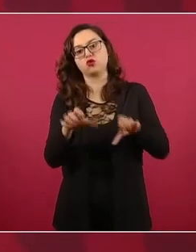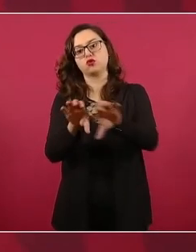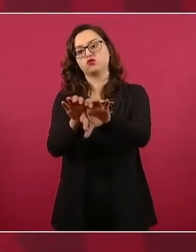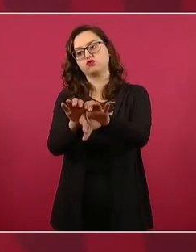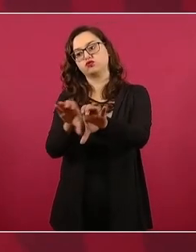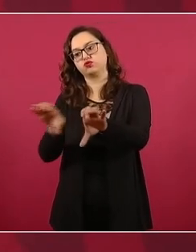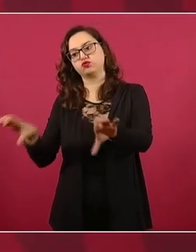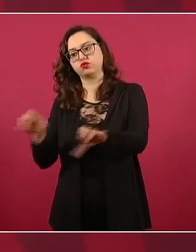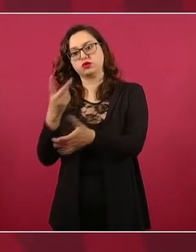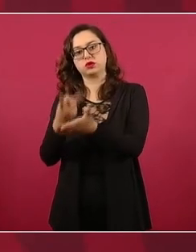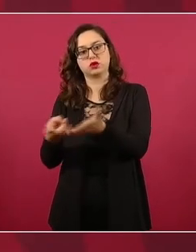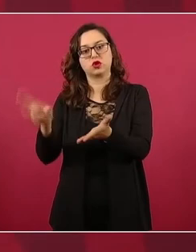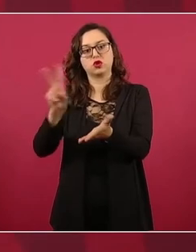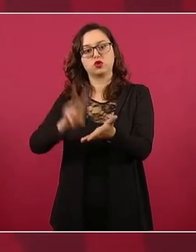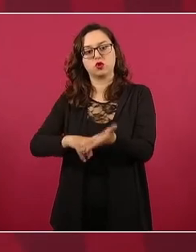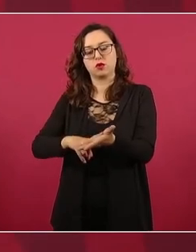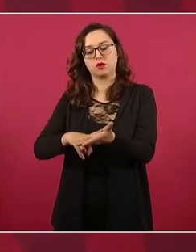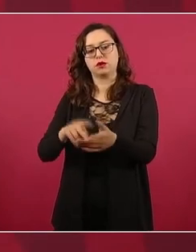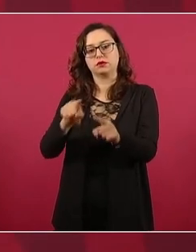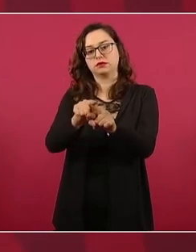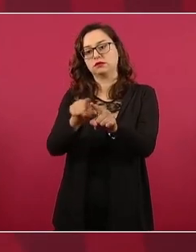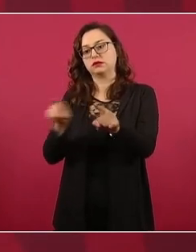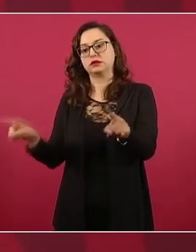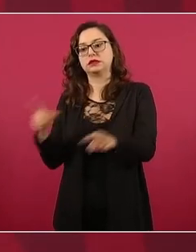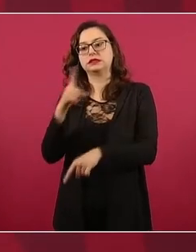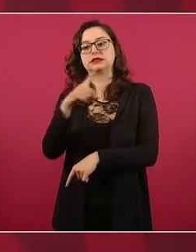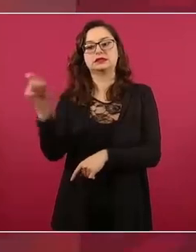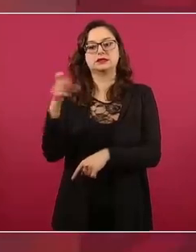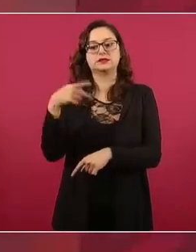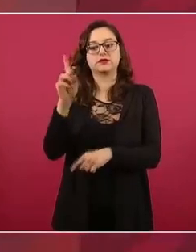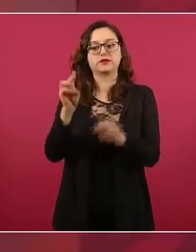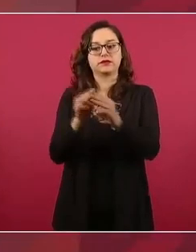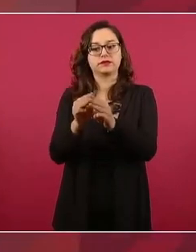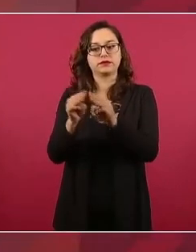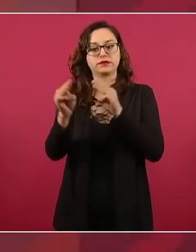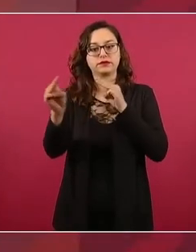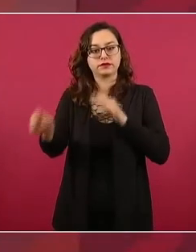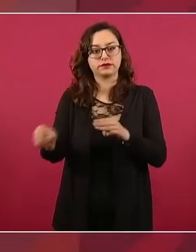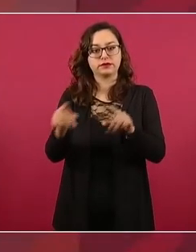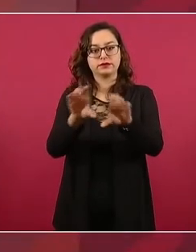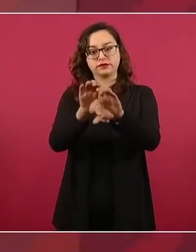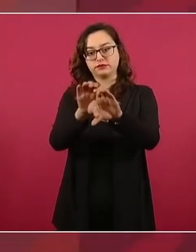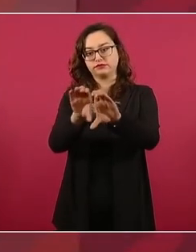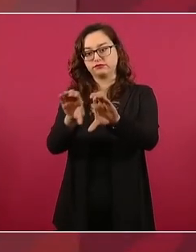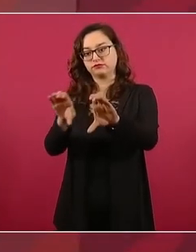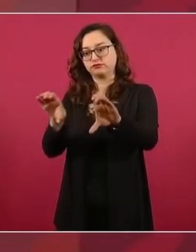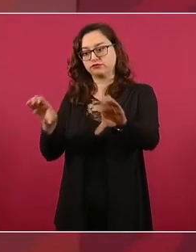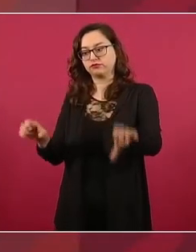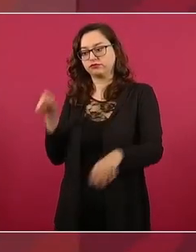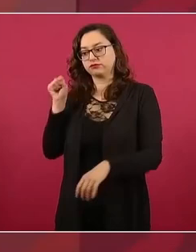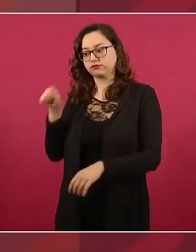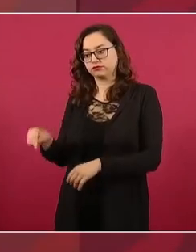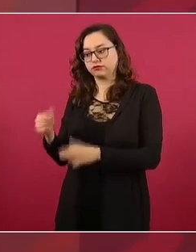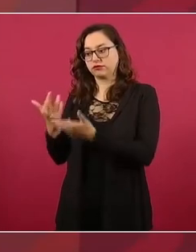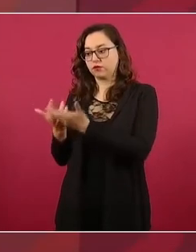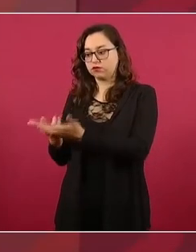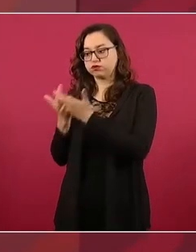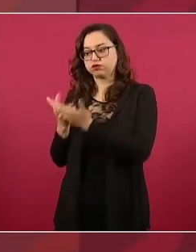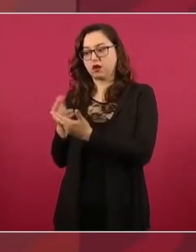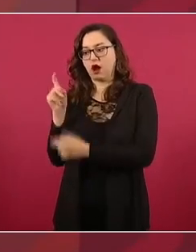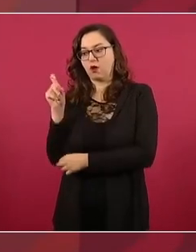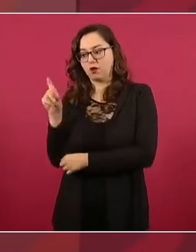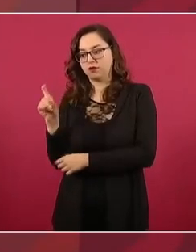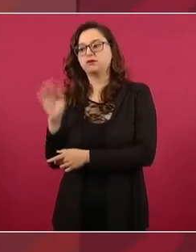que nos va a permitir disponer de